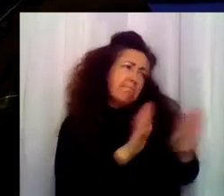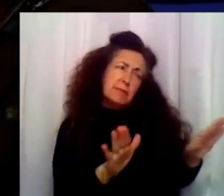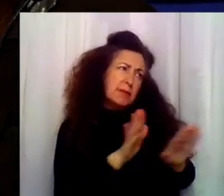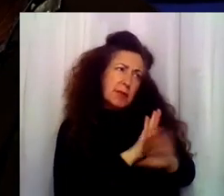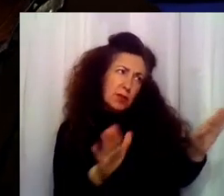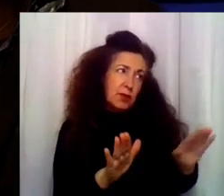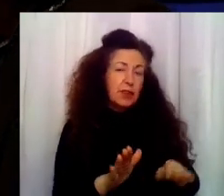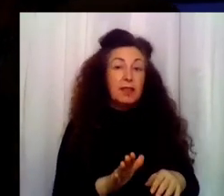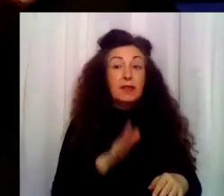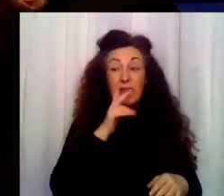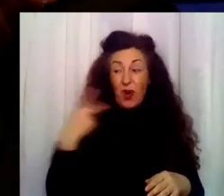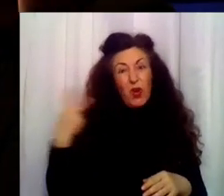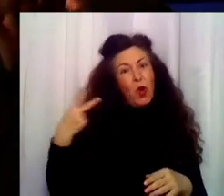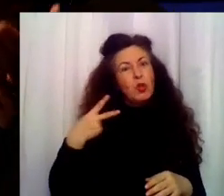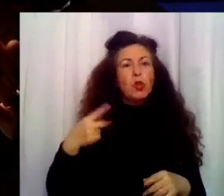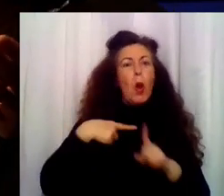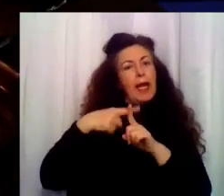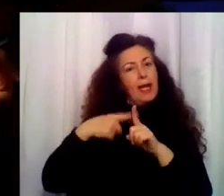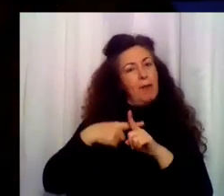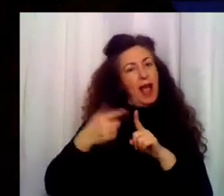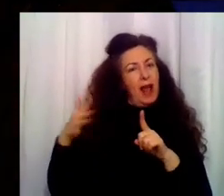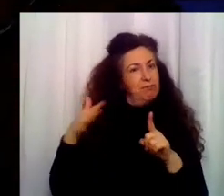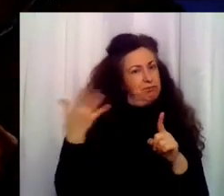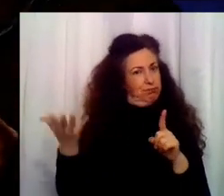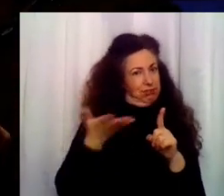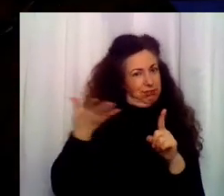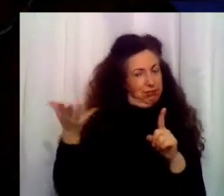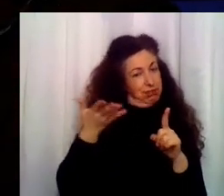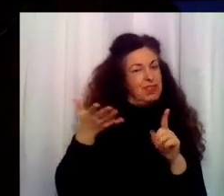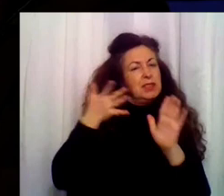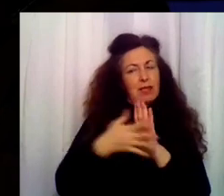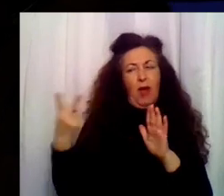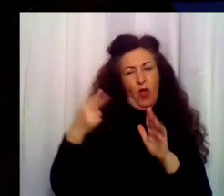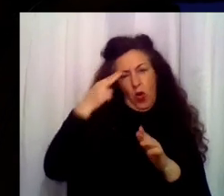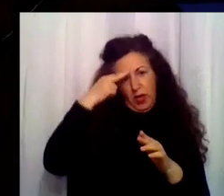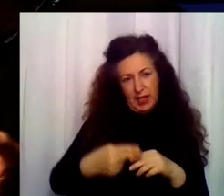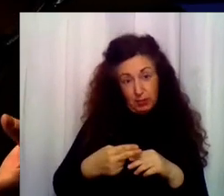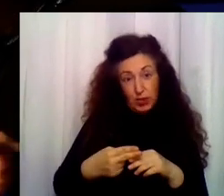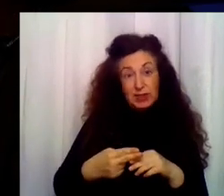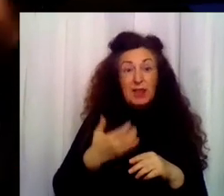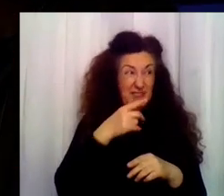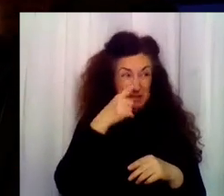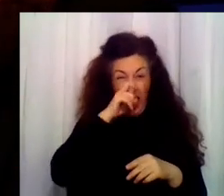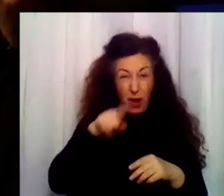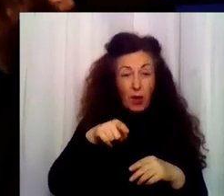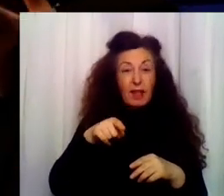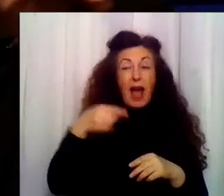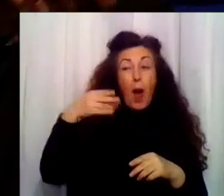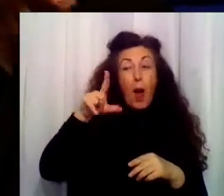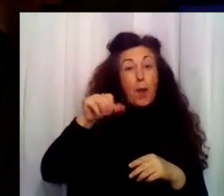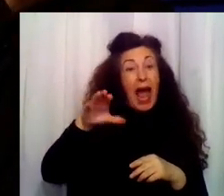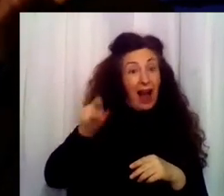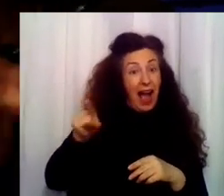la respeta. No lo veo. Sí, sí, mira, Ordanga, salió de la cárcel y le fue de putísima madre. A los dos años de salir,